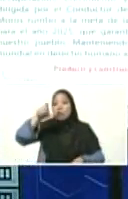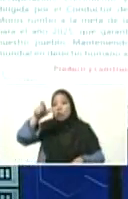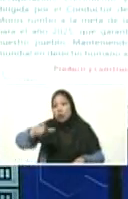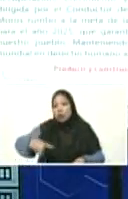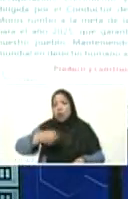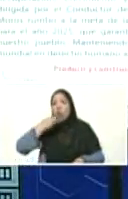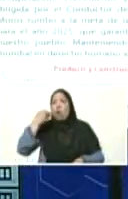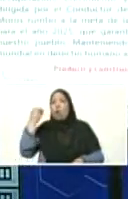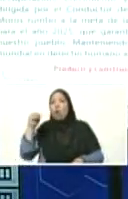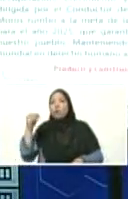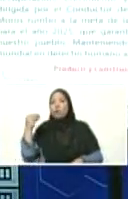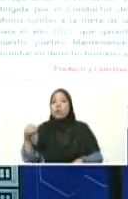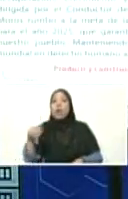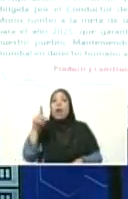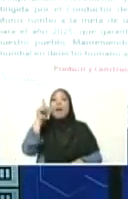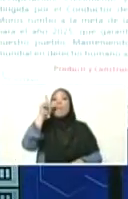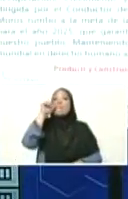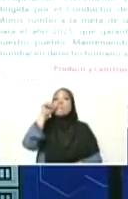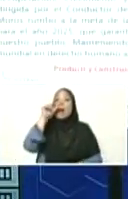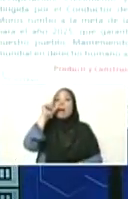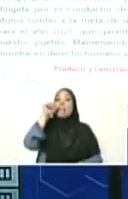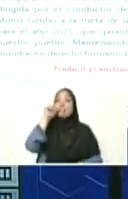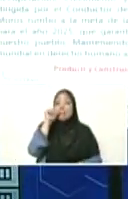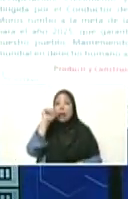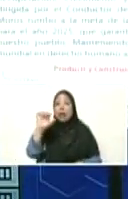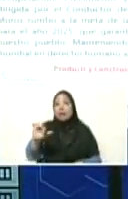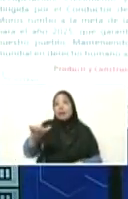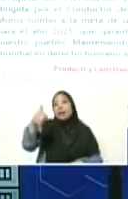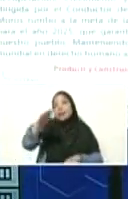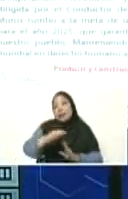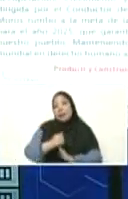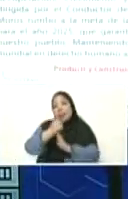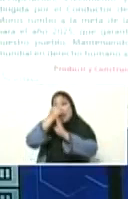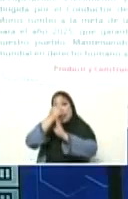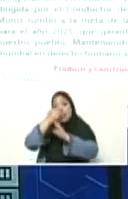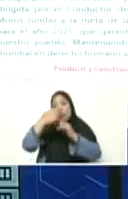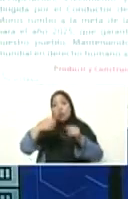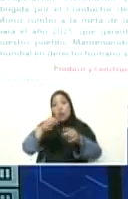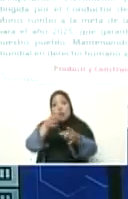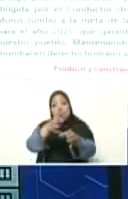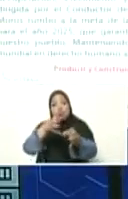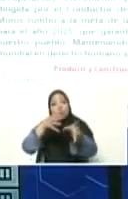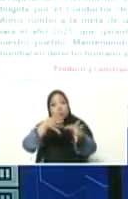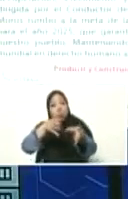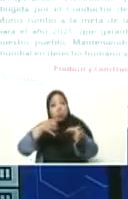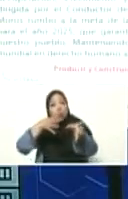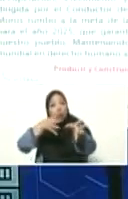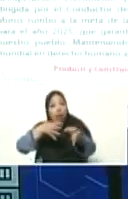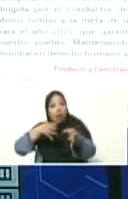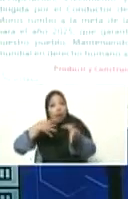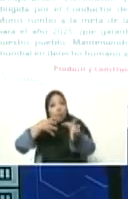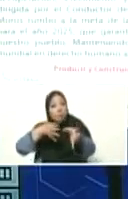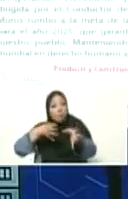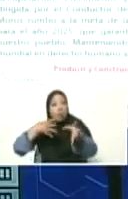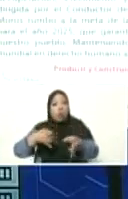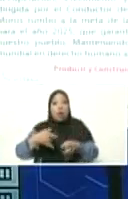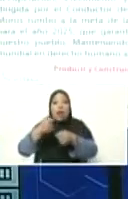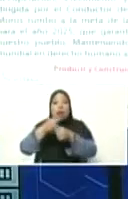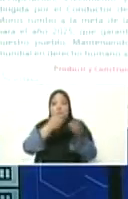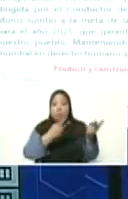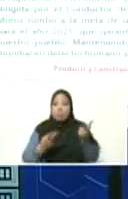Y el papá, Mauricio Meriño, el grande, tocando el arpa. Toca muy bien. Invitado especial, Joel Romero,